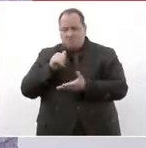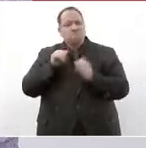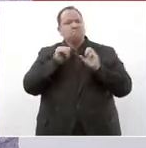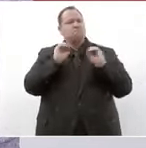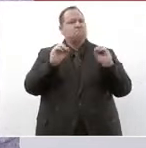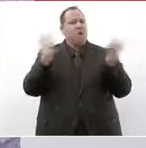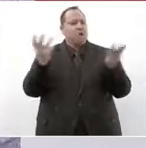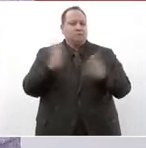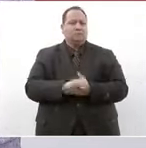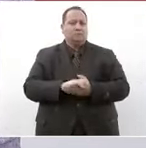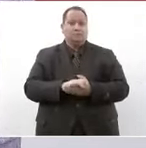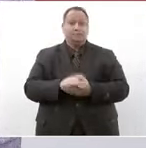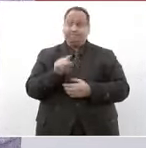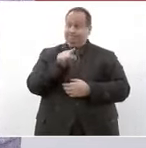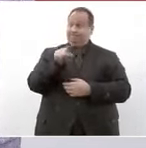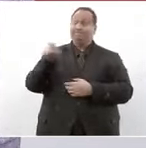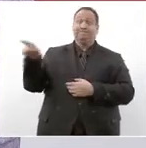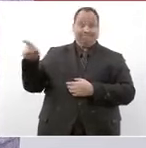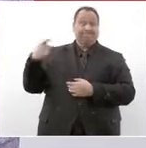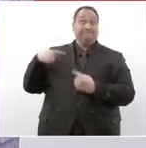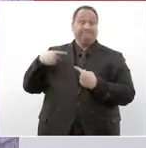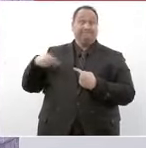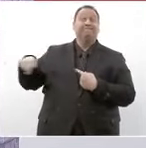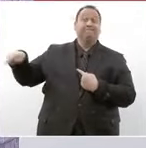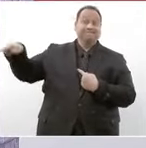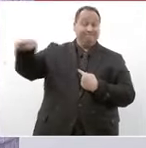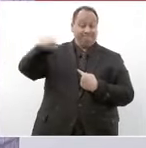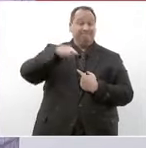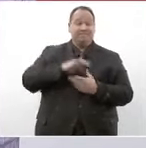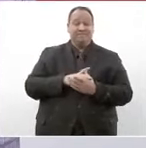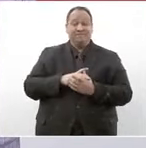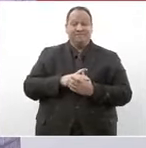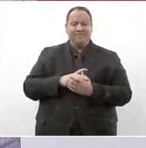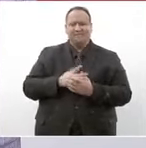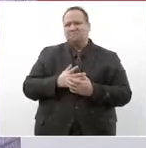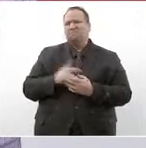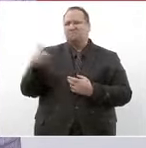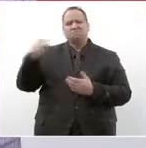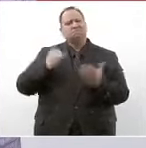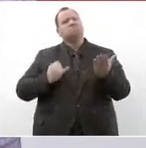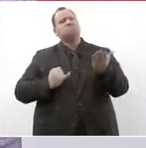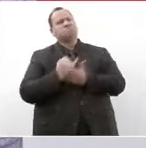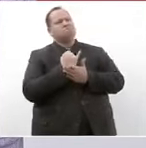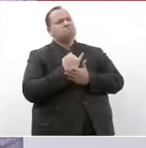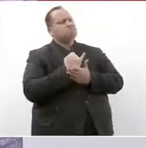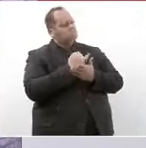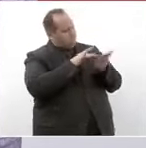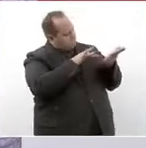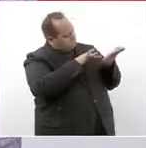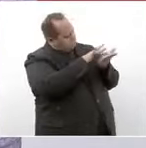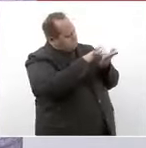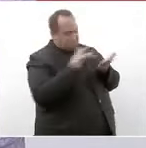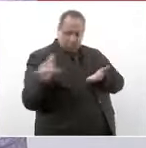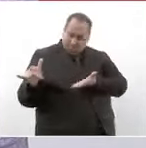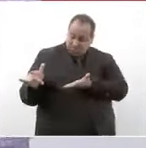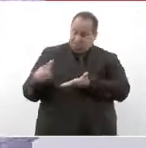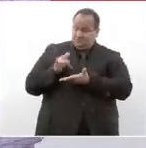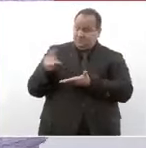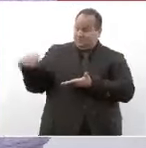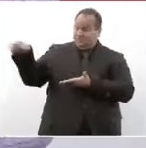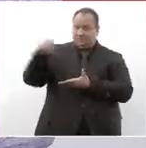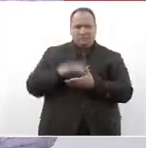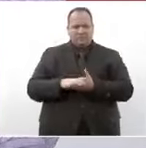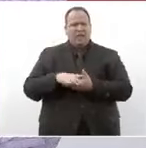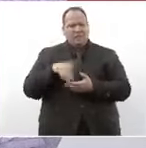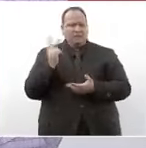y fue la gente la que decidió apoyarnos pero había